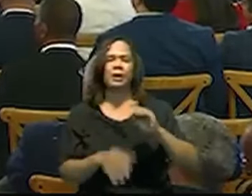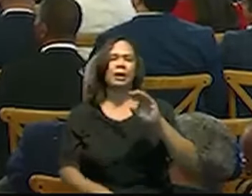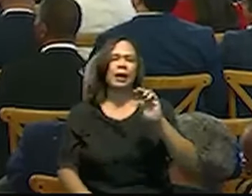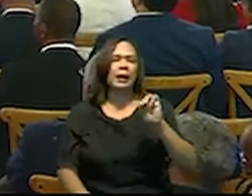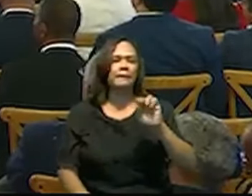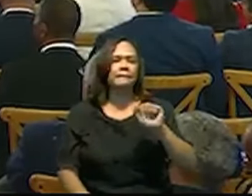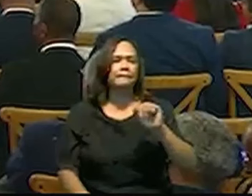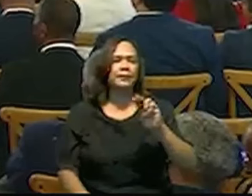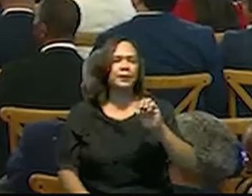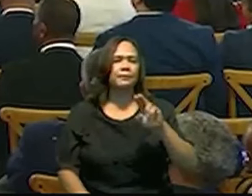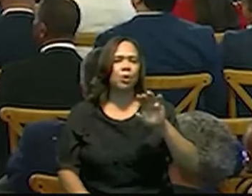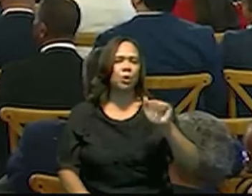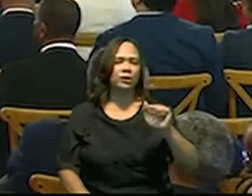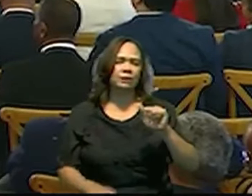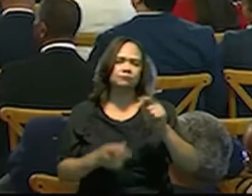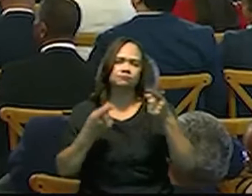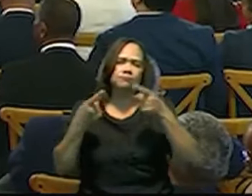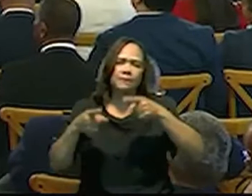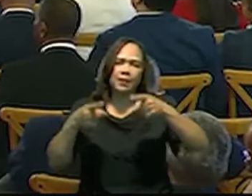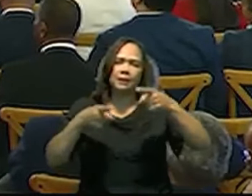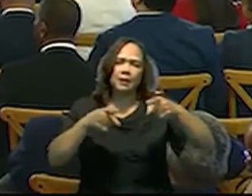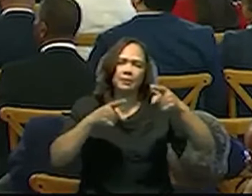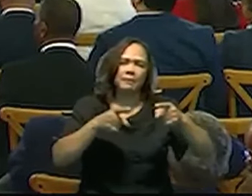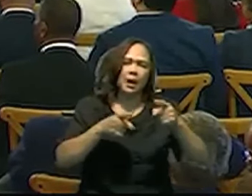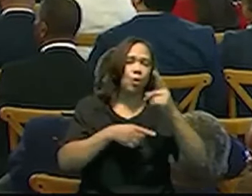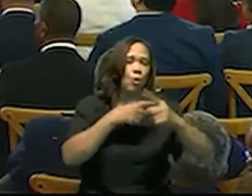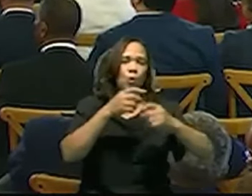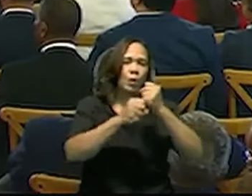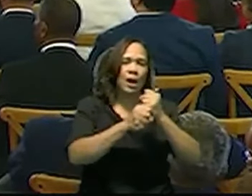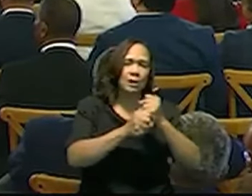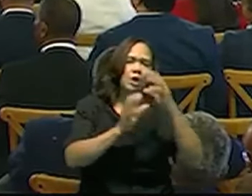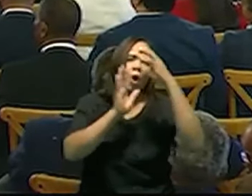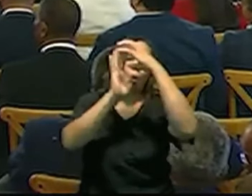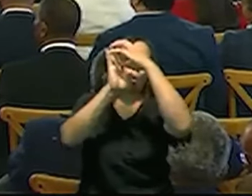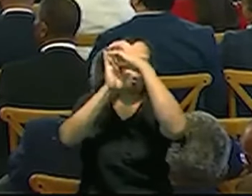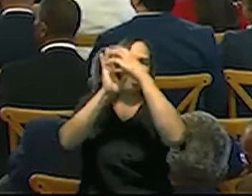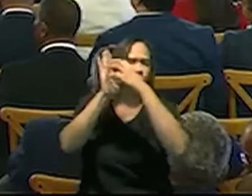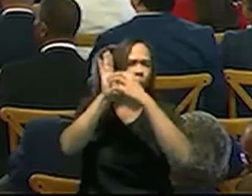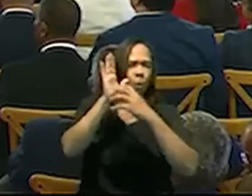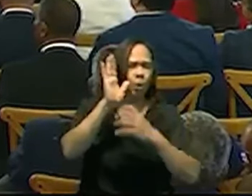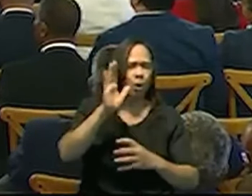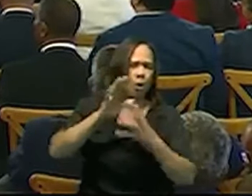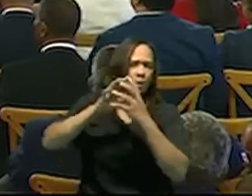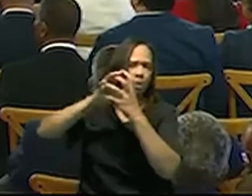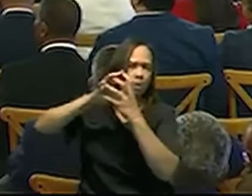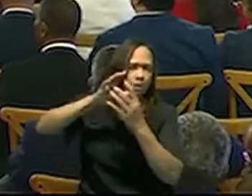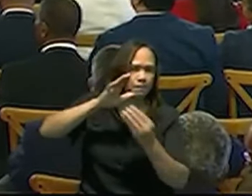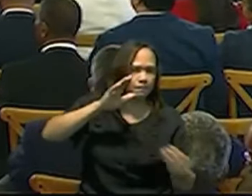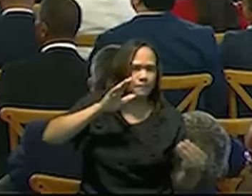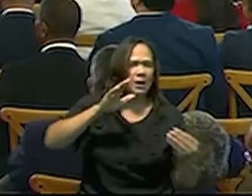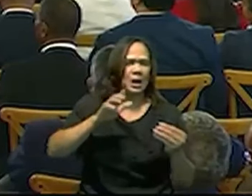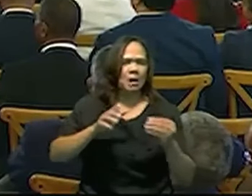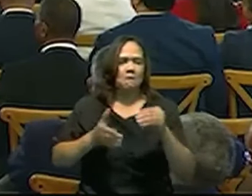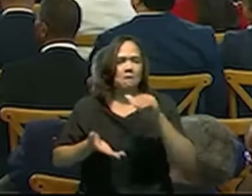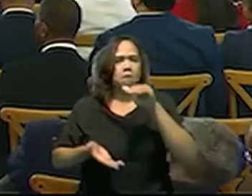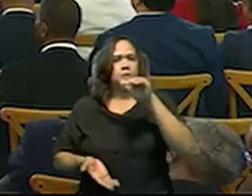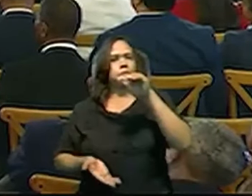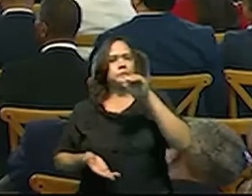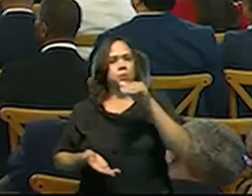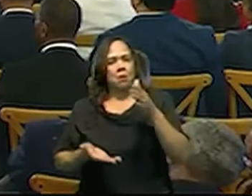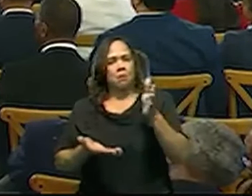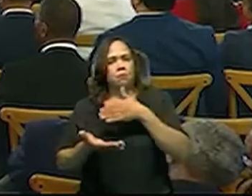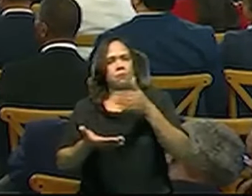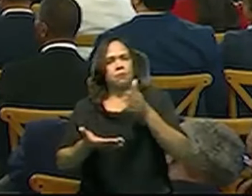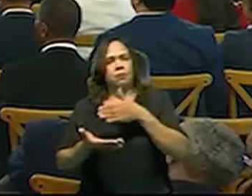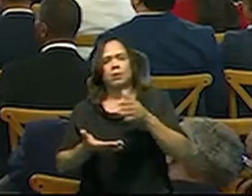Nosotros somos un gobierno moderno, estamos en la era de la digitalización, y la verdad es que no tiene mucho sentido